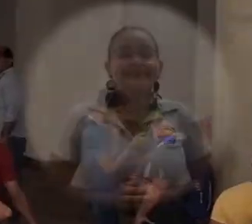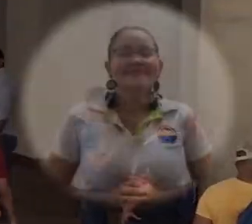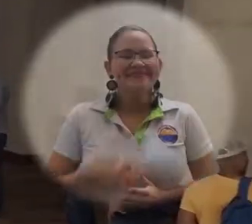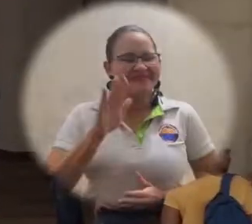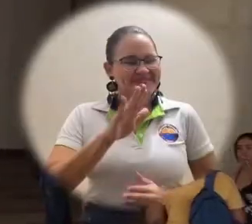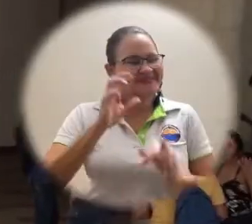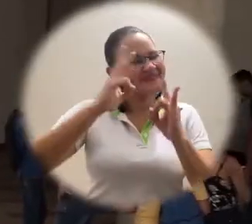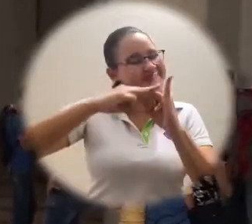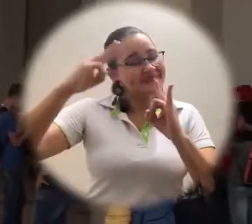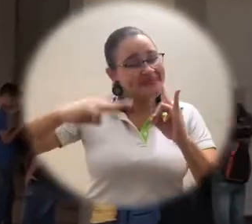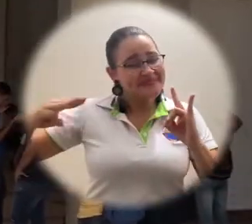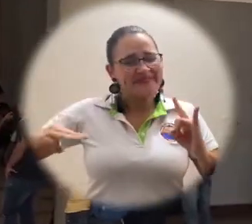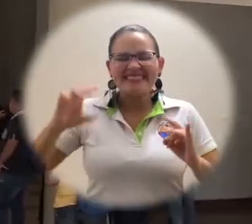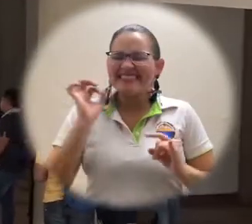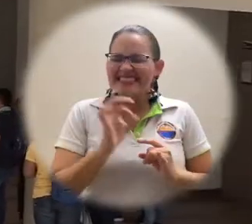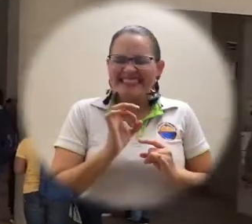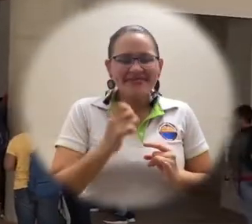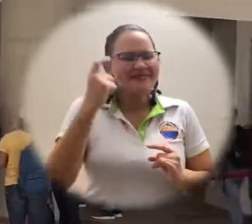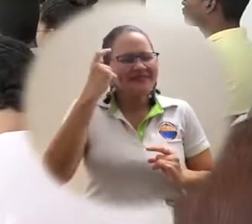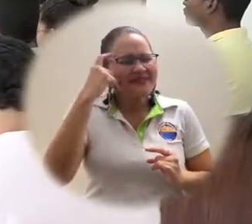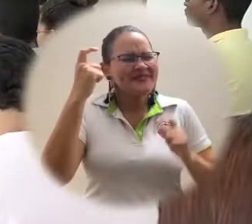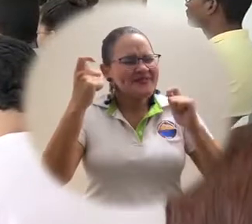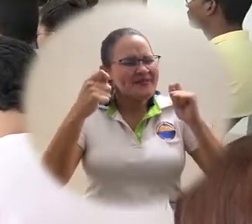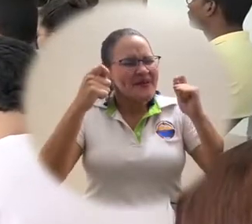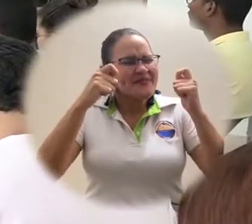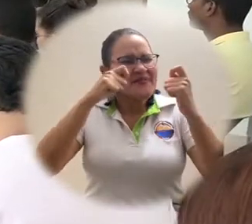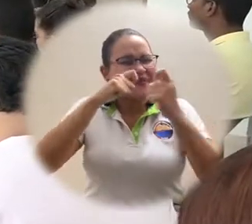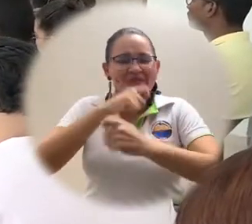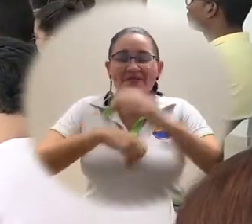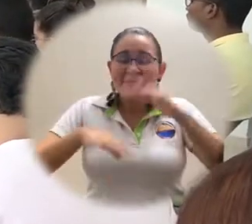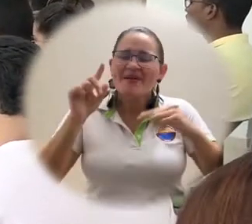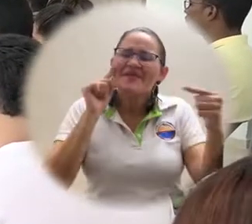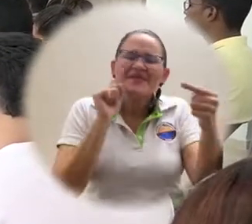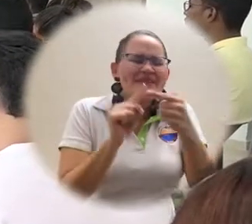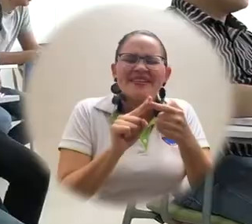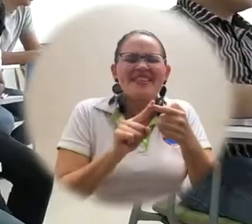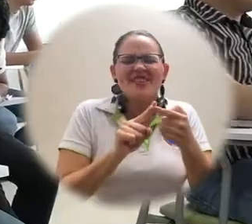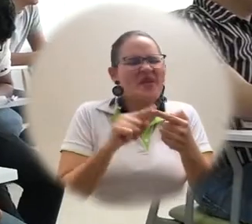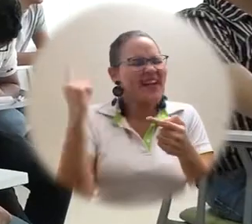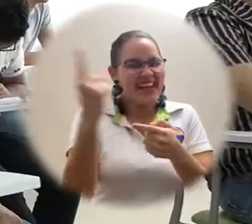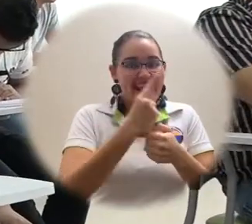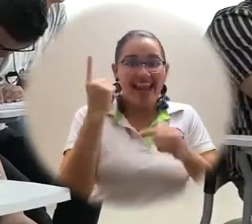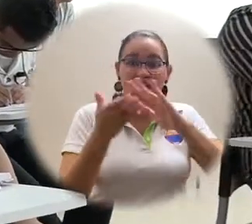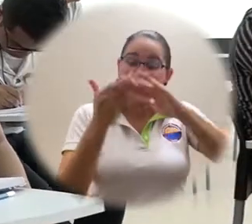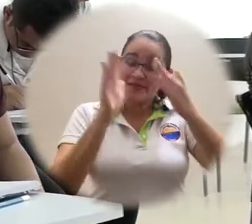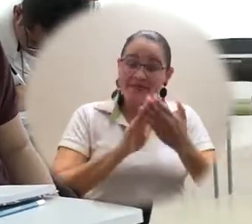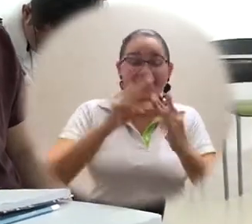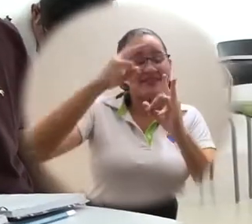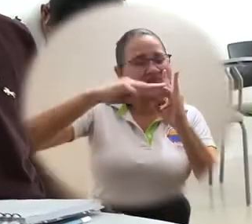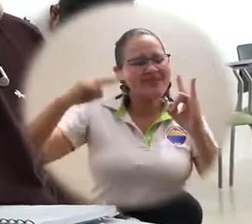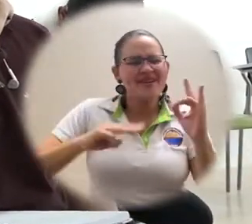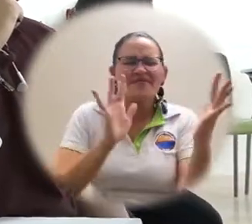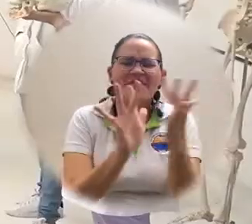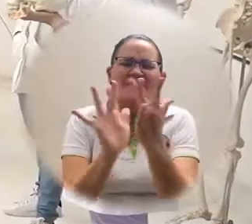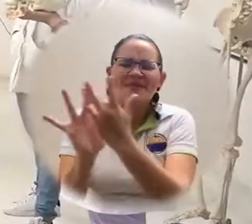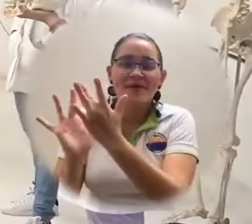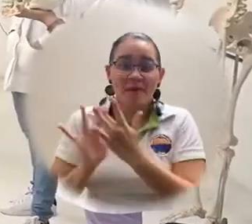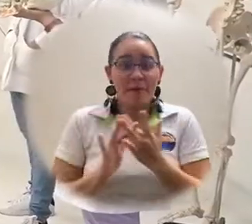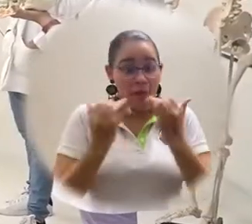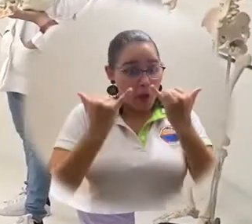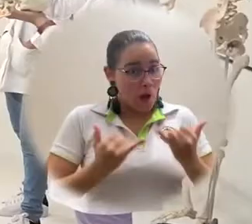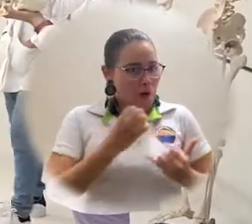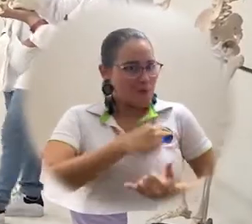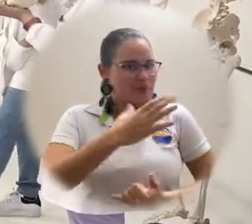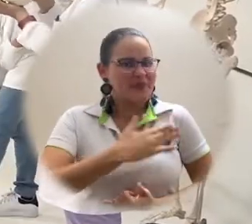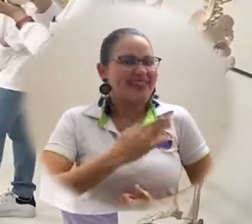En la Universidad del Magdalena nos reinventamos cada día para estar cerca de cada población de la comunidad universitaria. En esta oportunidad